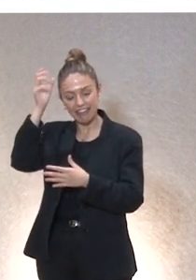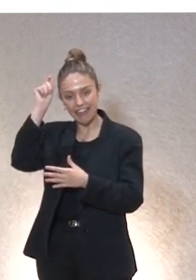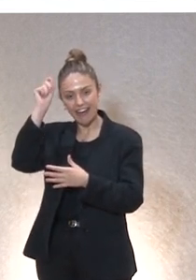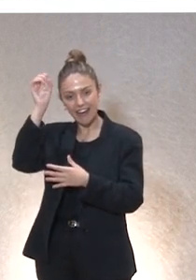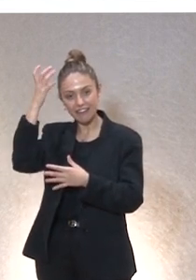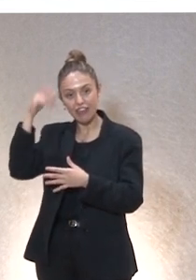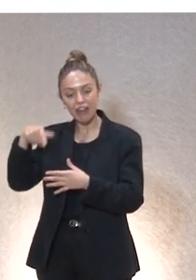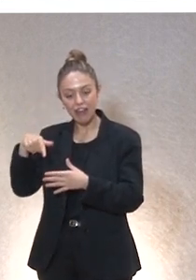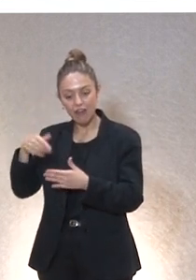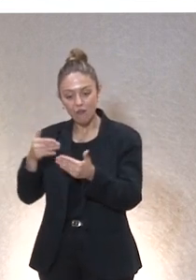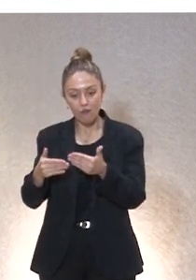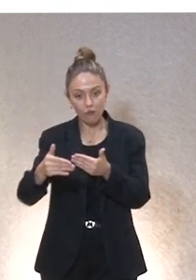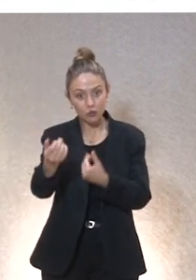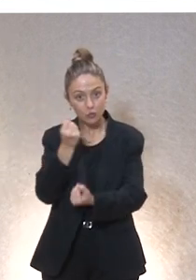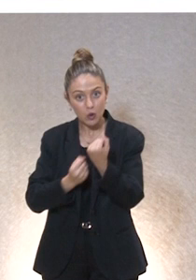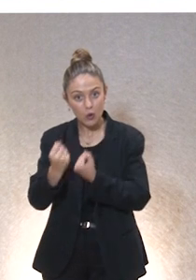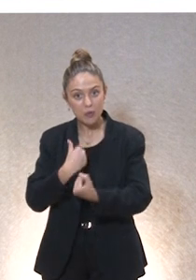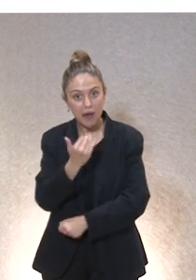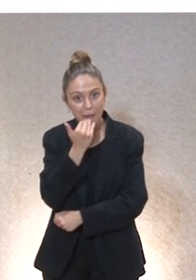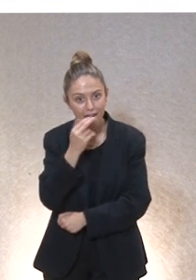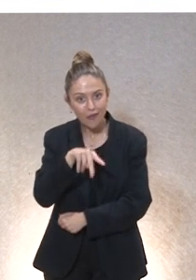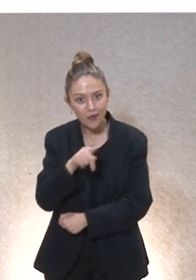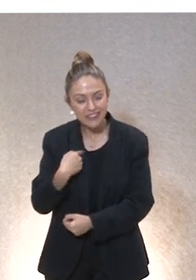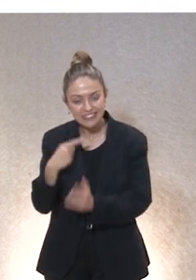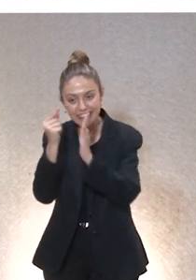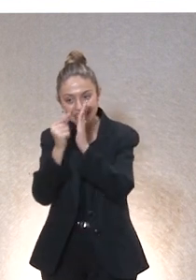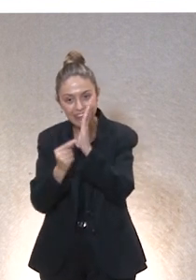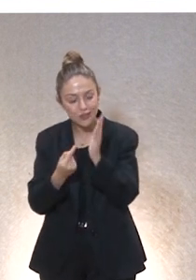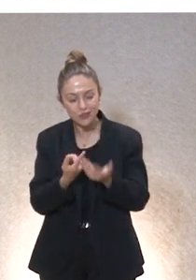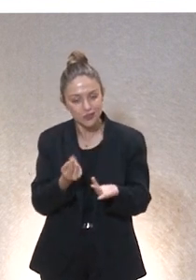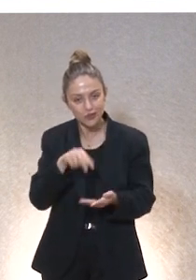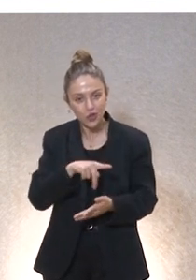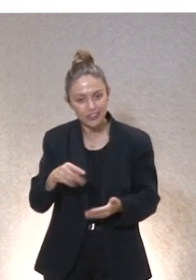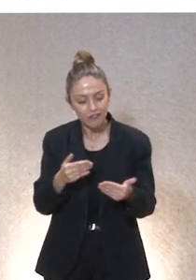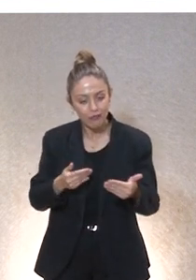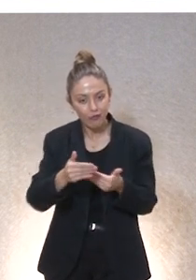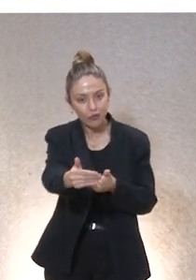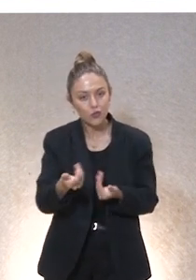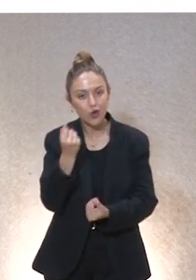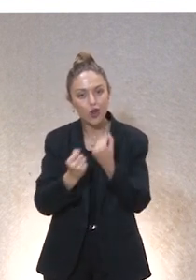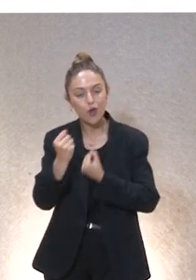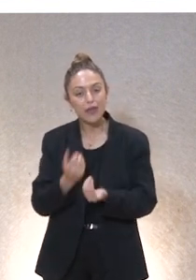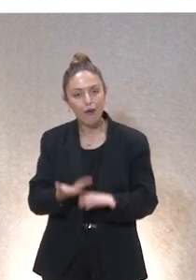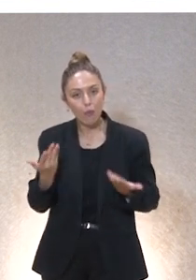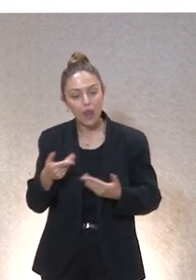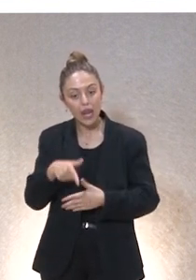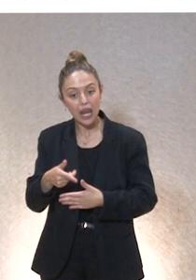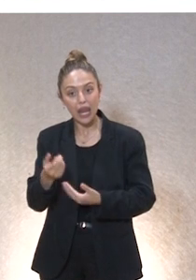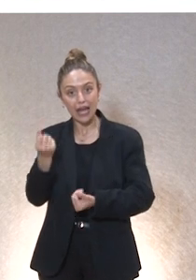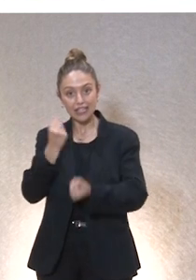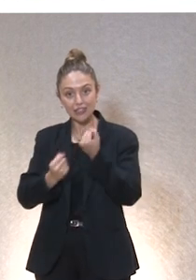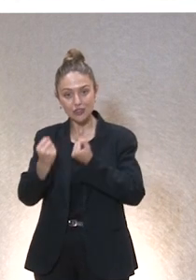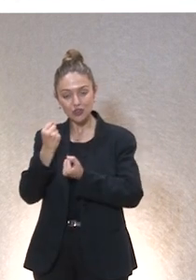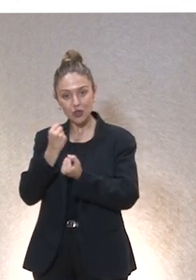del futuro no es la economía de los bancos, no es la economía de los datos. La economía del futuro será la economía de la